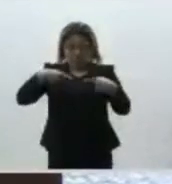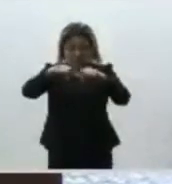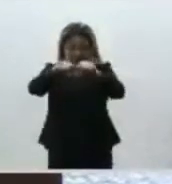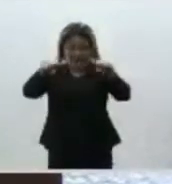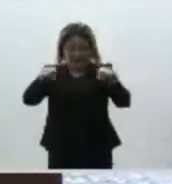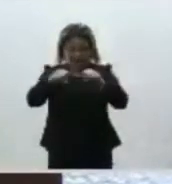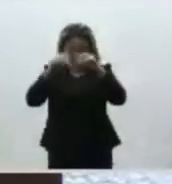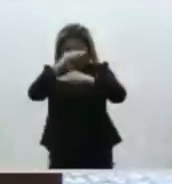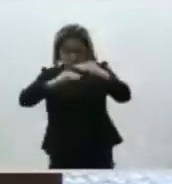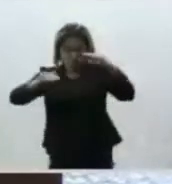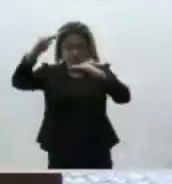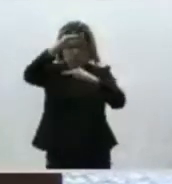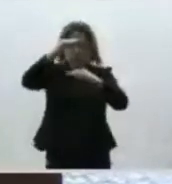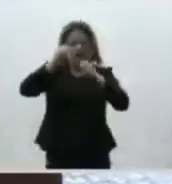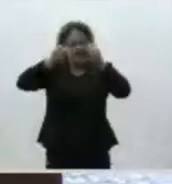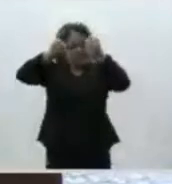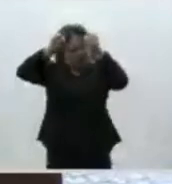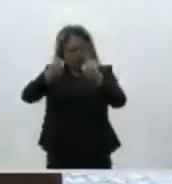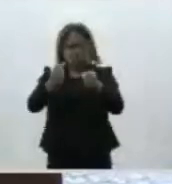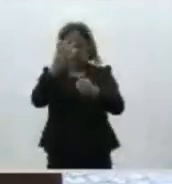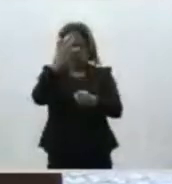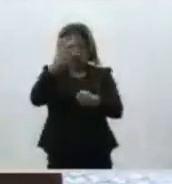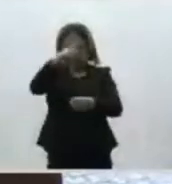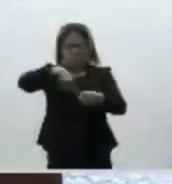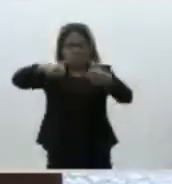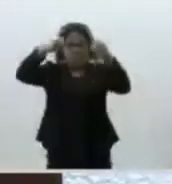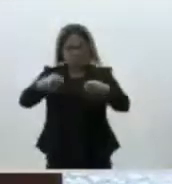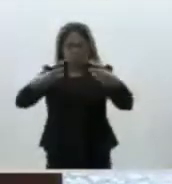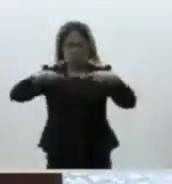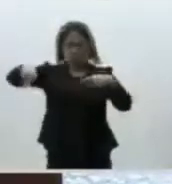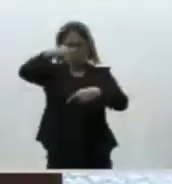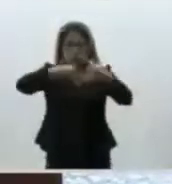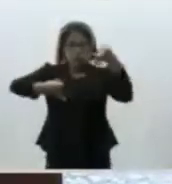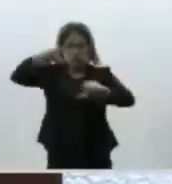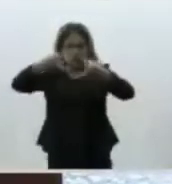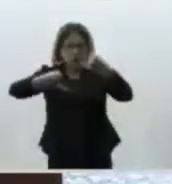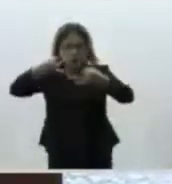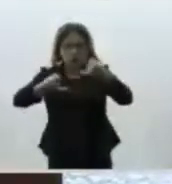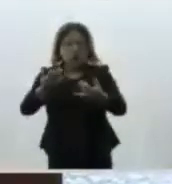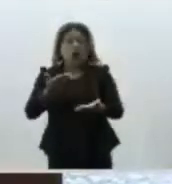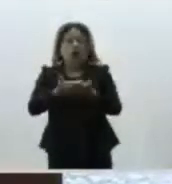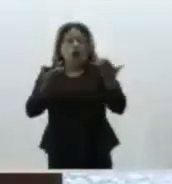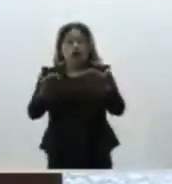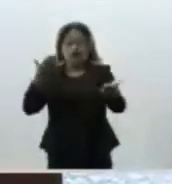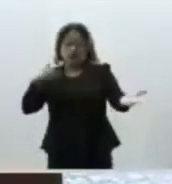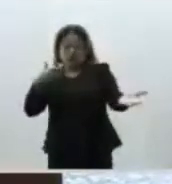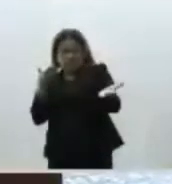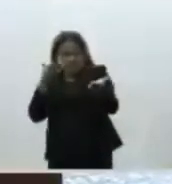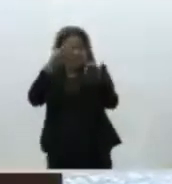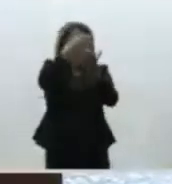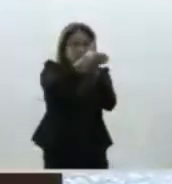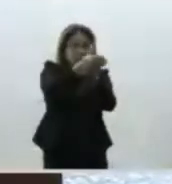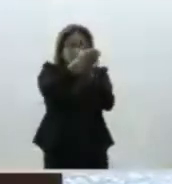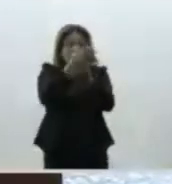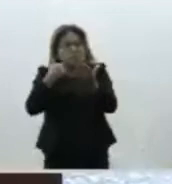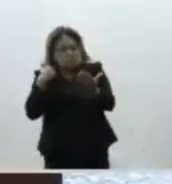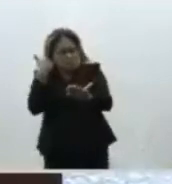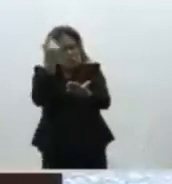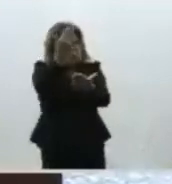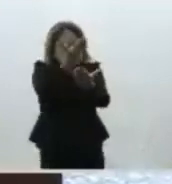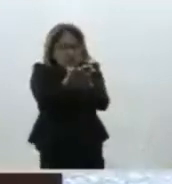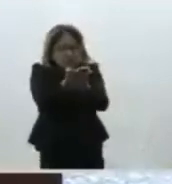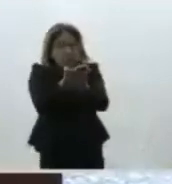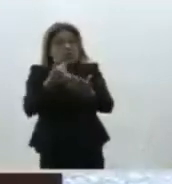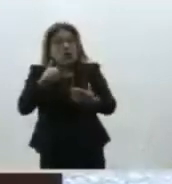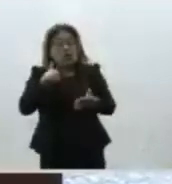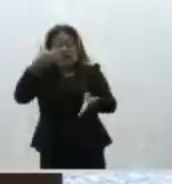Primero certeza jurídica seguridad jurídica si quien acude al recurso nos